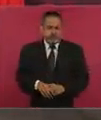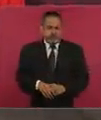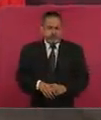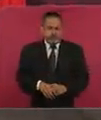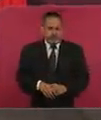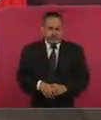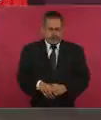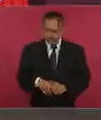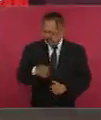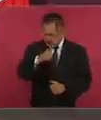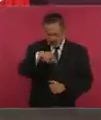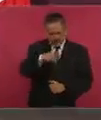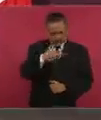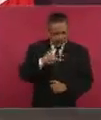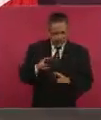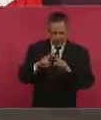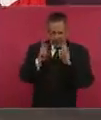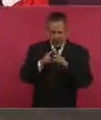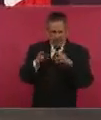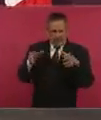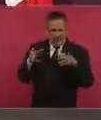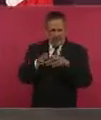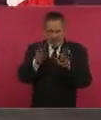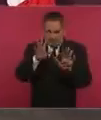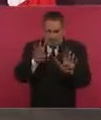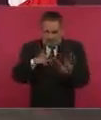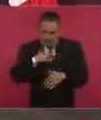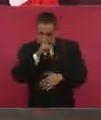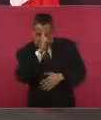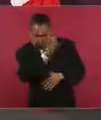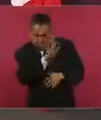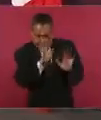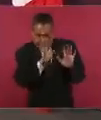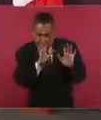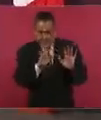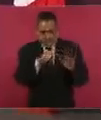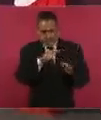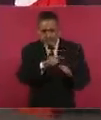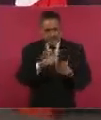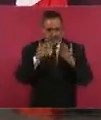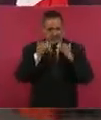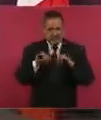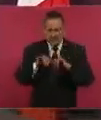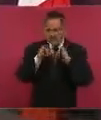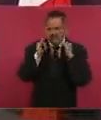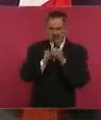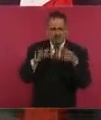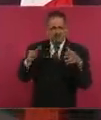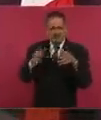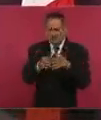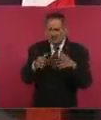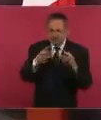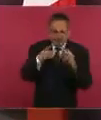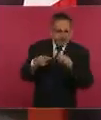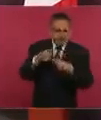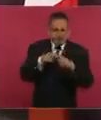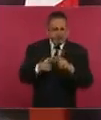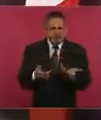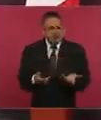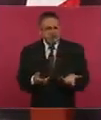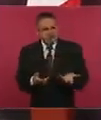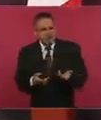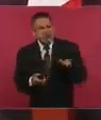Hay una reunión, lo digo con todo respeto, pero no es para